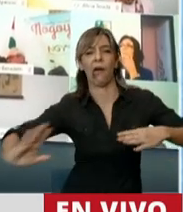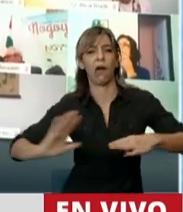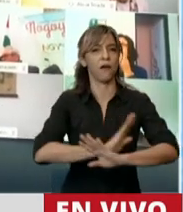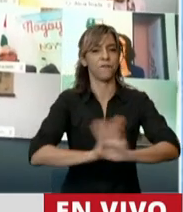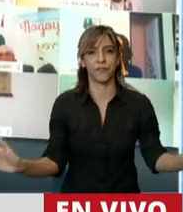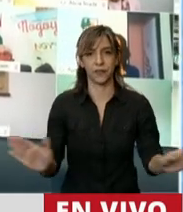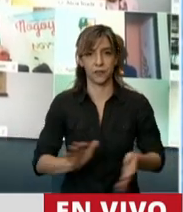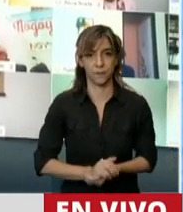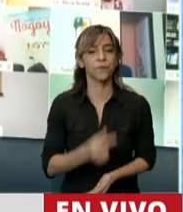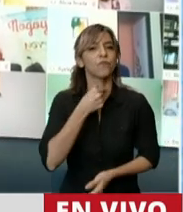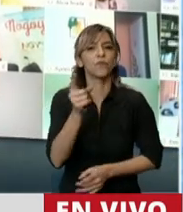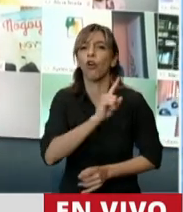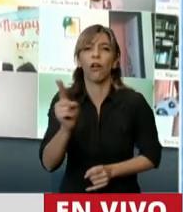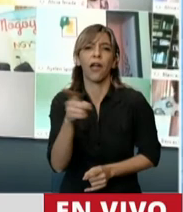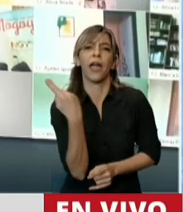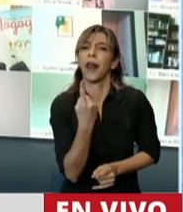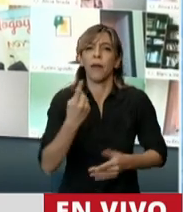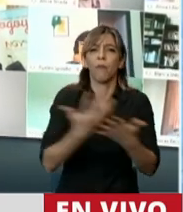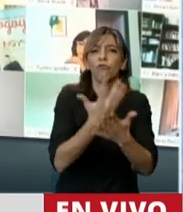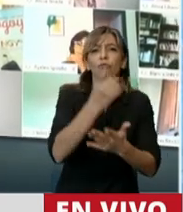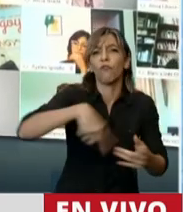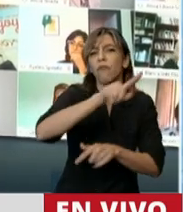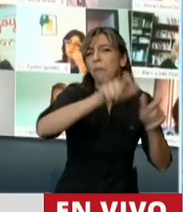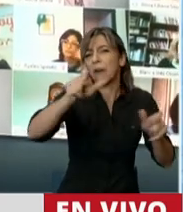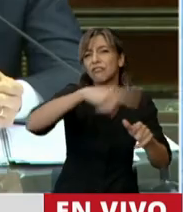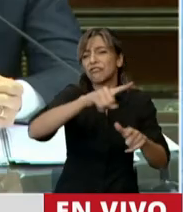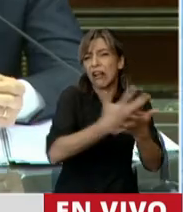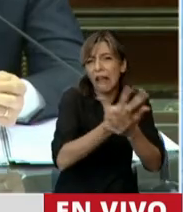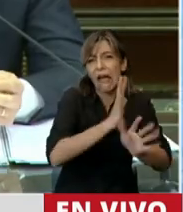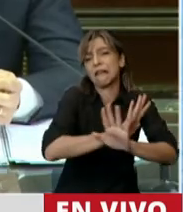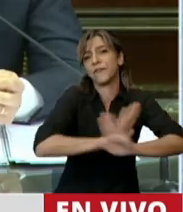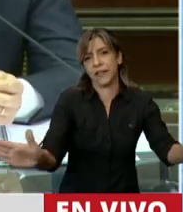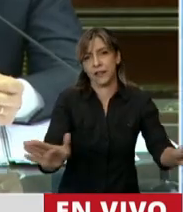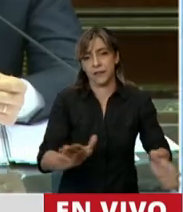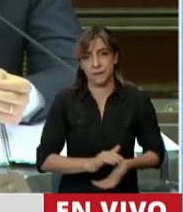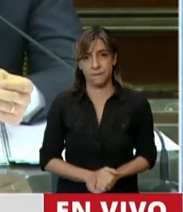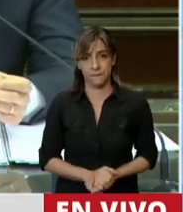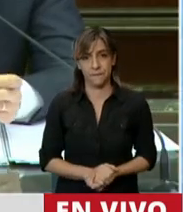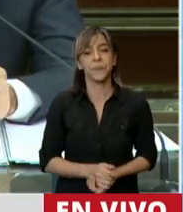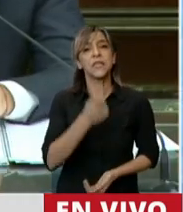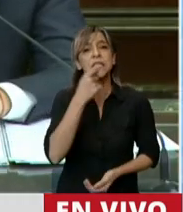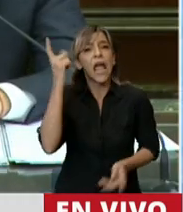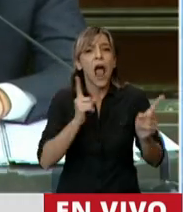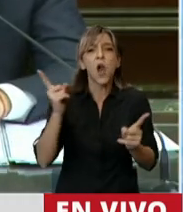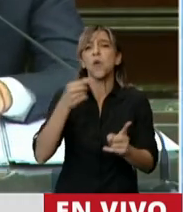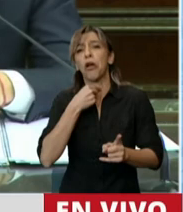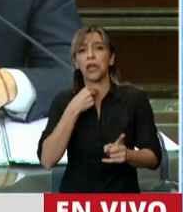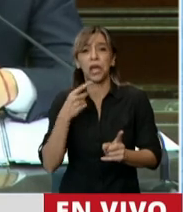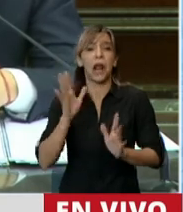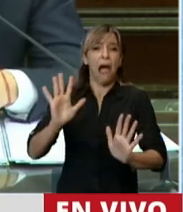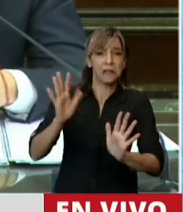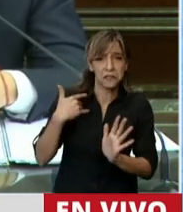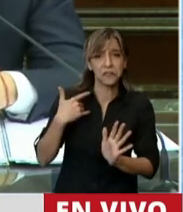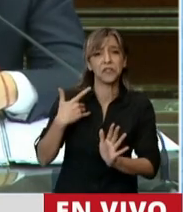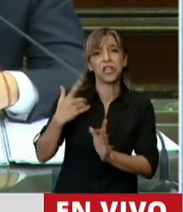dejar que sigan lastimando a la gente. Aquellos que quieren seguir siendo parte del pasado más hipócrita de